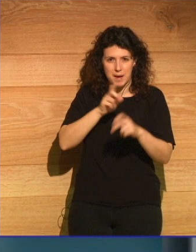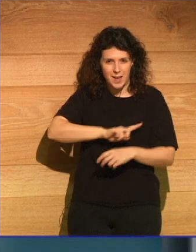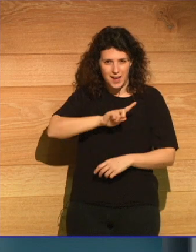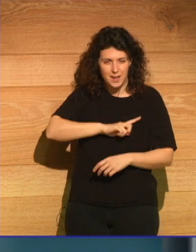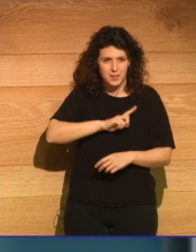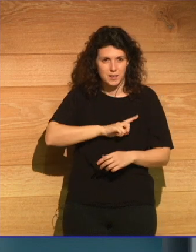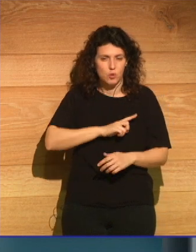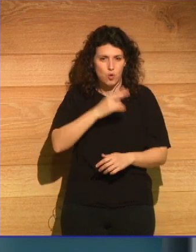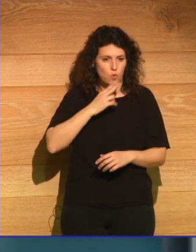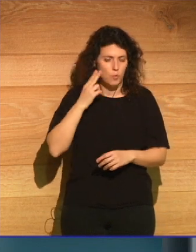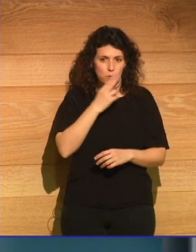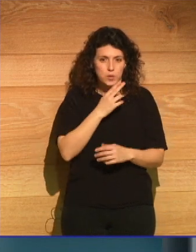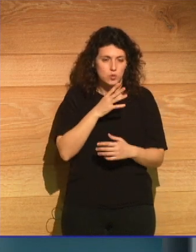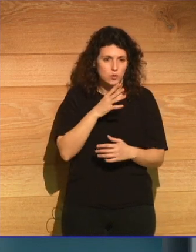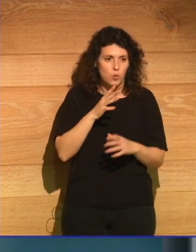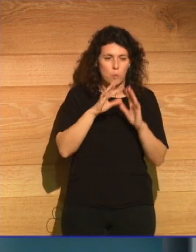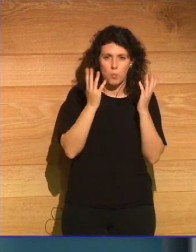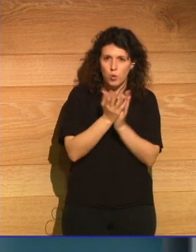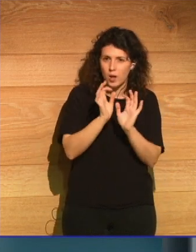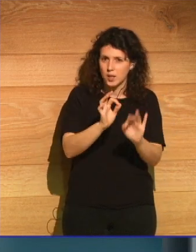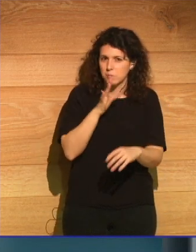de por qué es el mundo como es